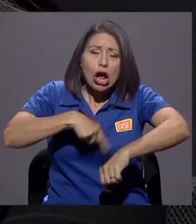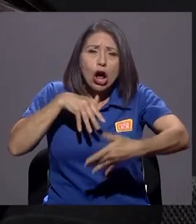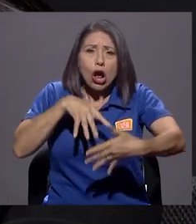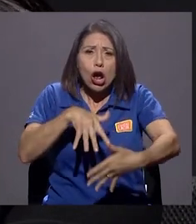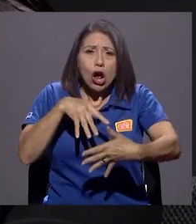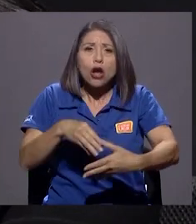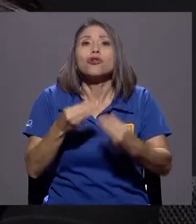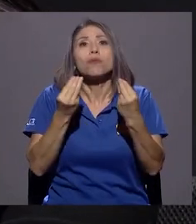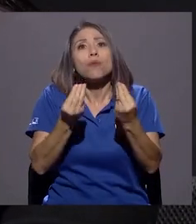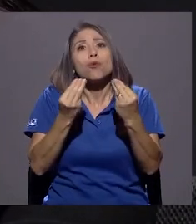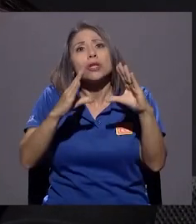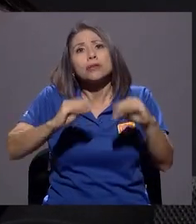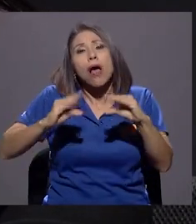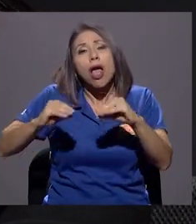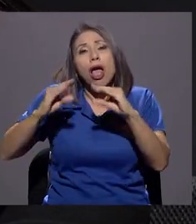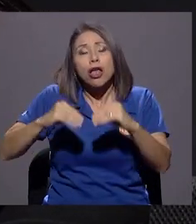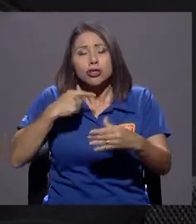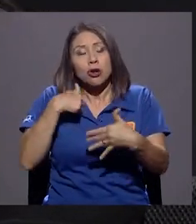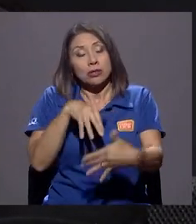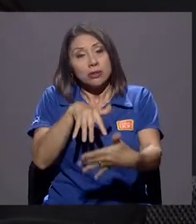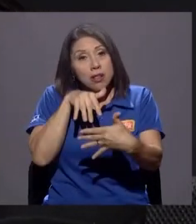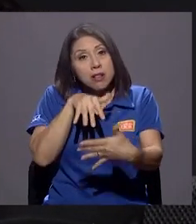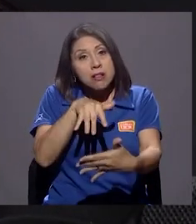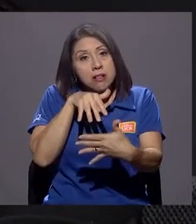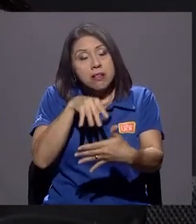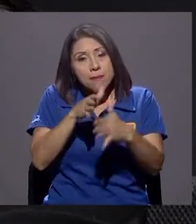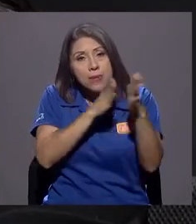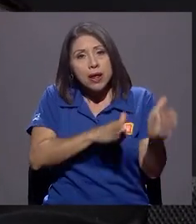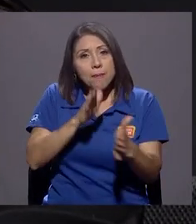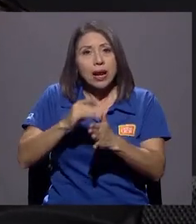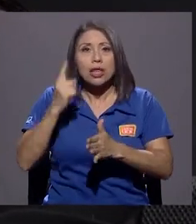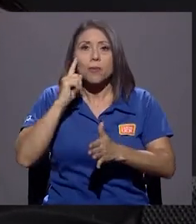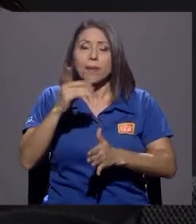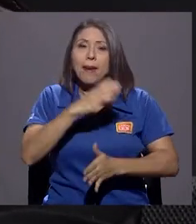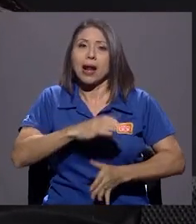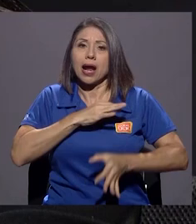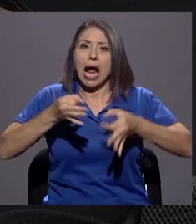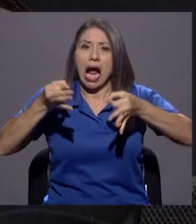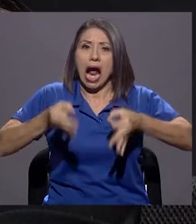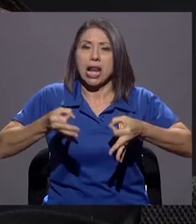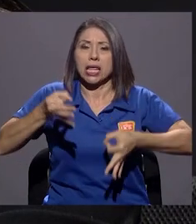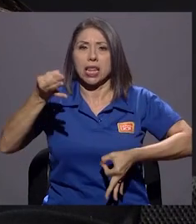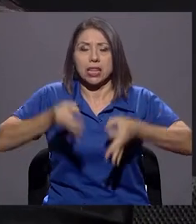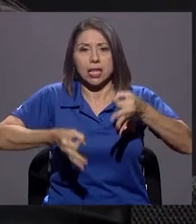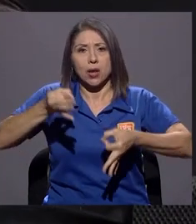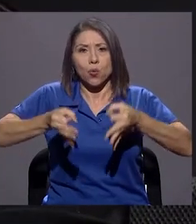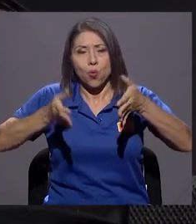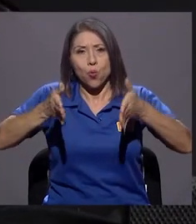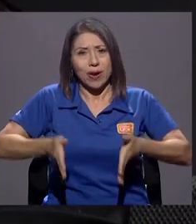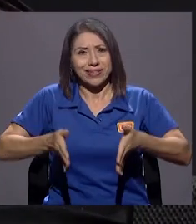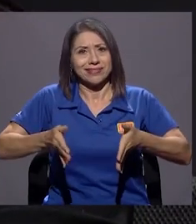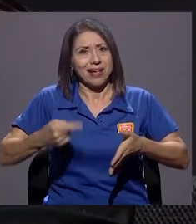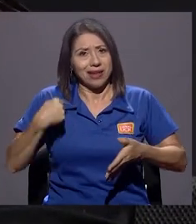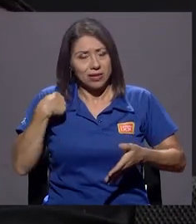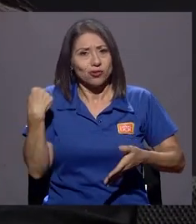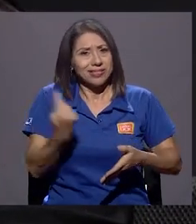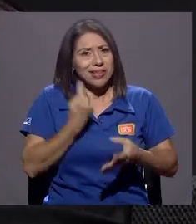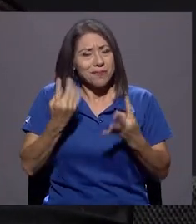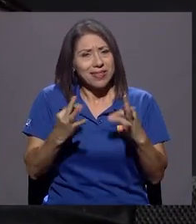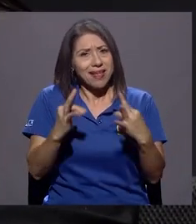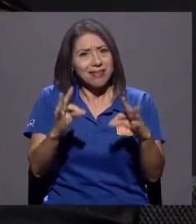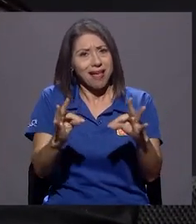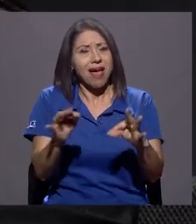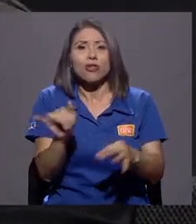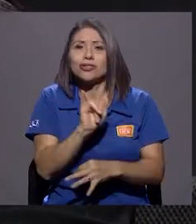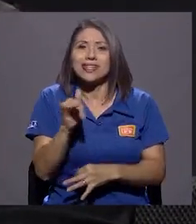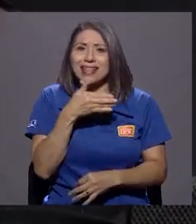no dormí estudiando y preparándome para ser precisamente la calidad de jueza que siempre he procurado ser, que es ser